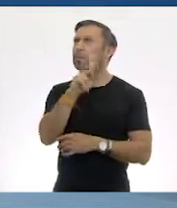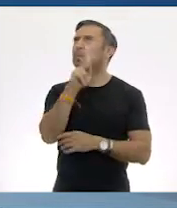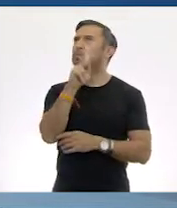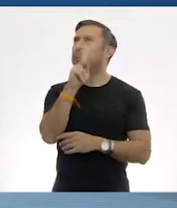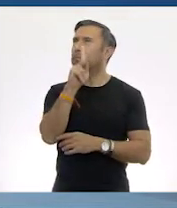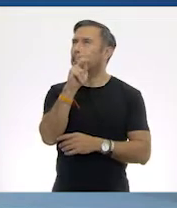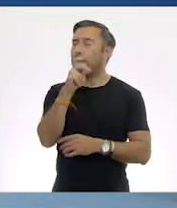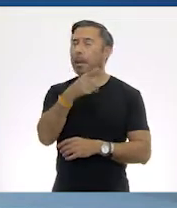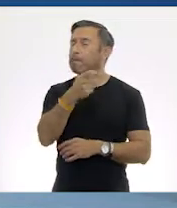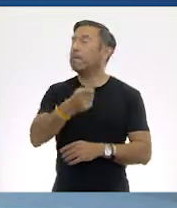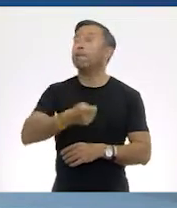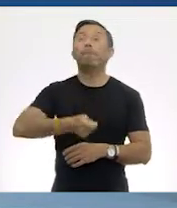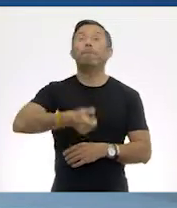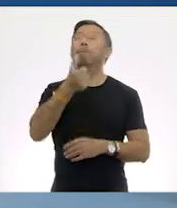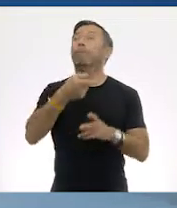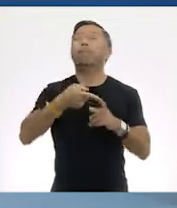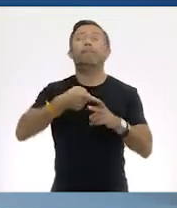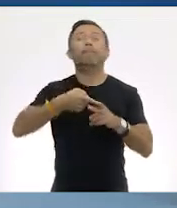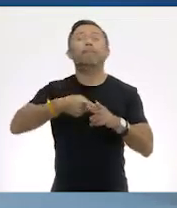inventó el fútbol.